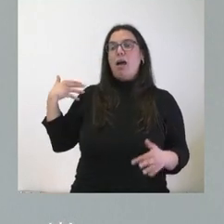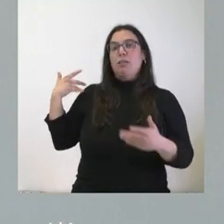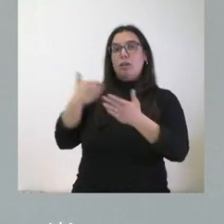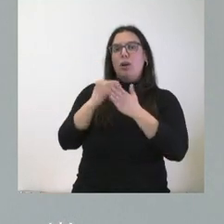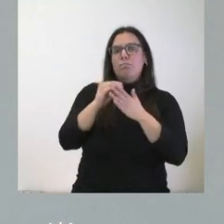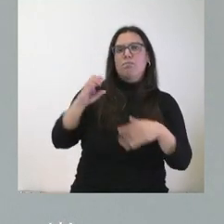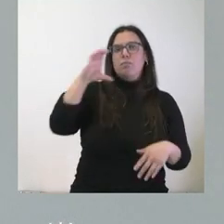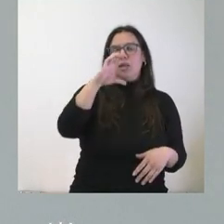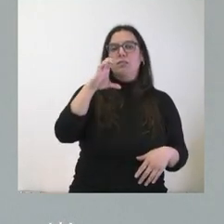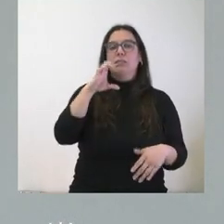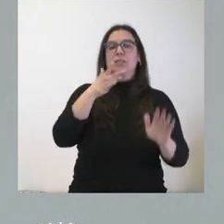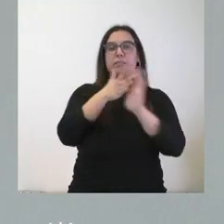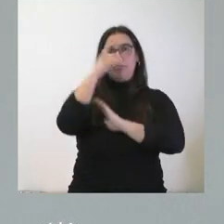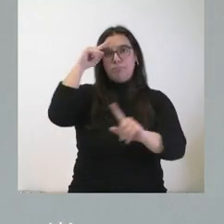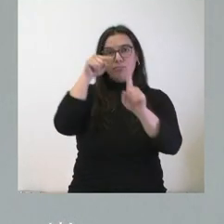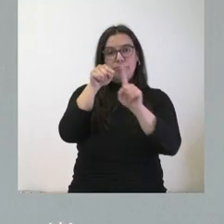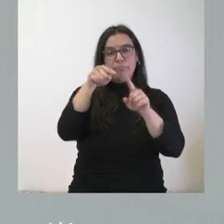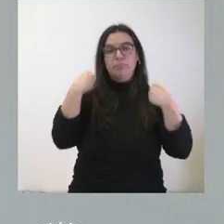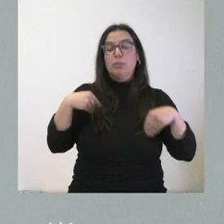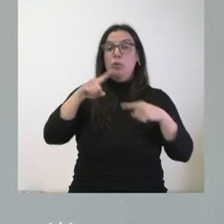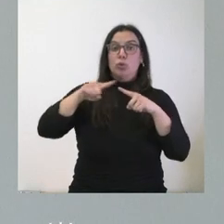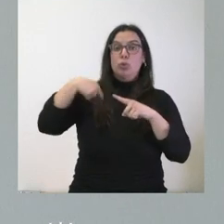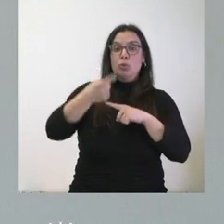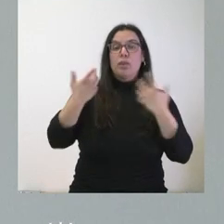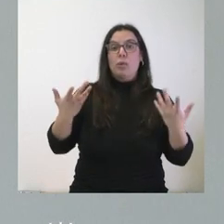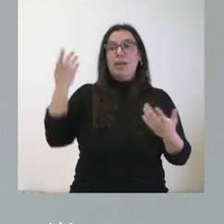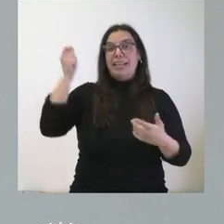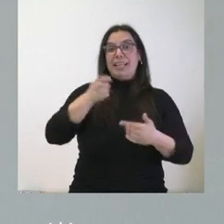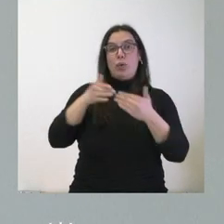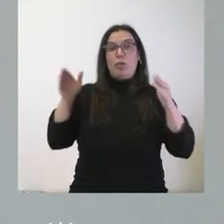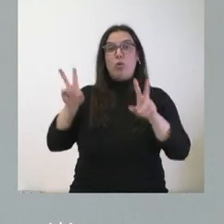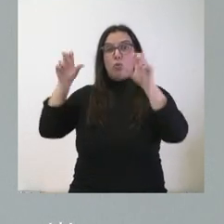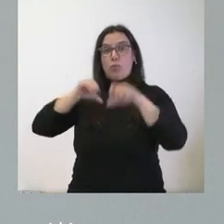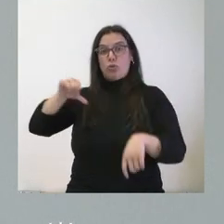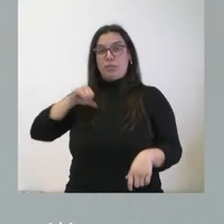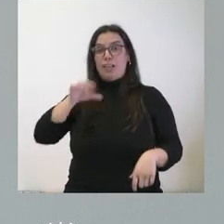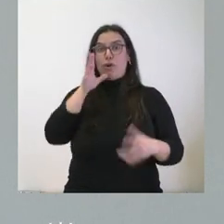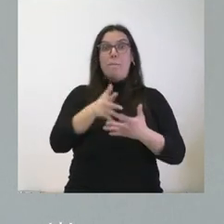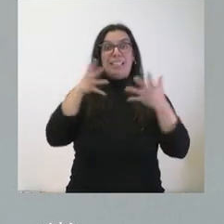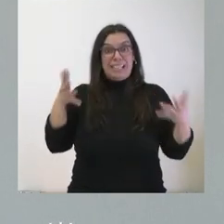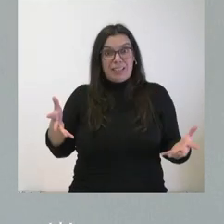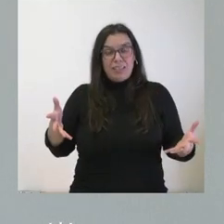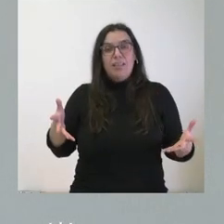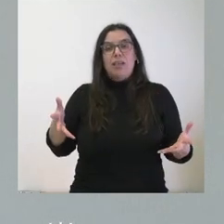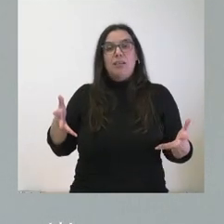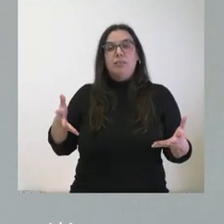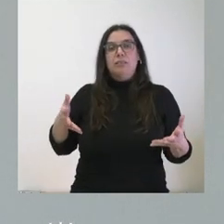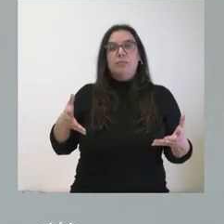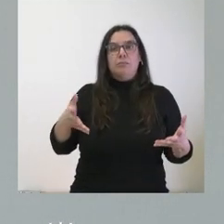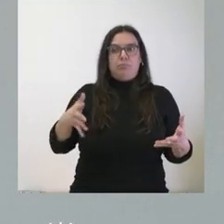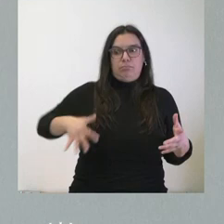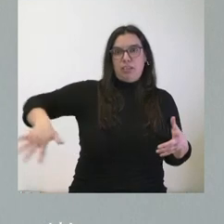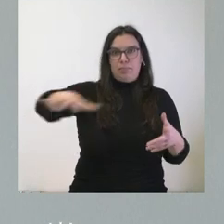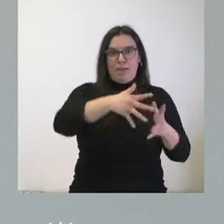destinando a esta finalidad, pero saben ustedes que como consecuencia de la inauguración del nuevo hospital, este es más grande, ocupa más metros cuadrados